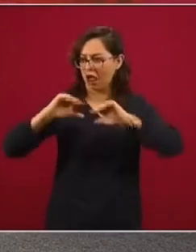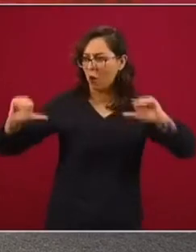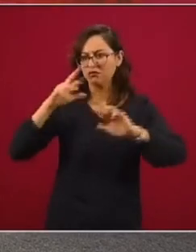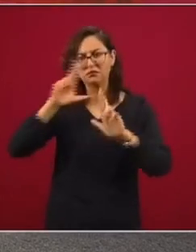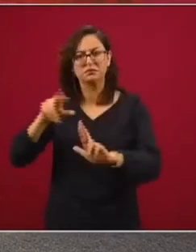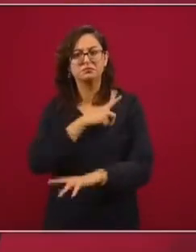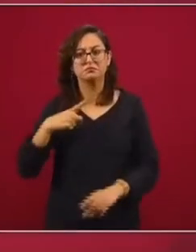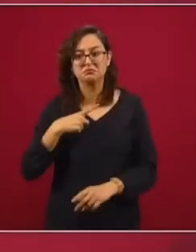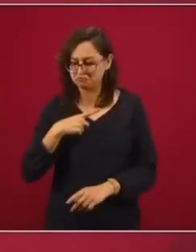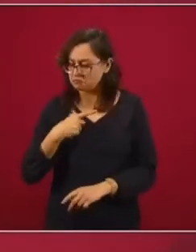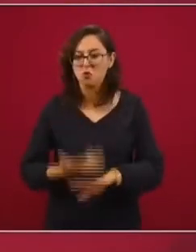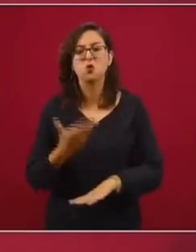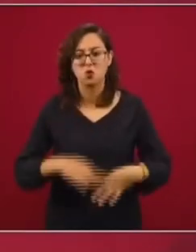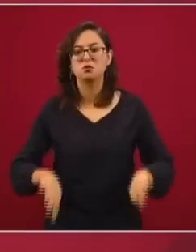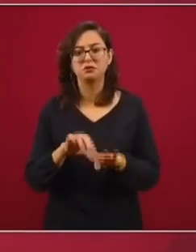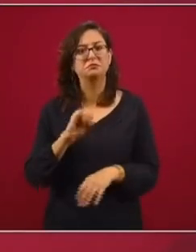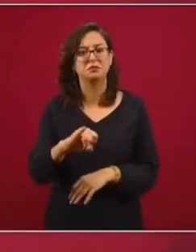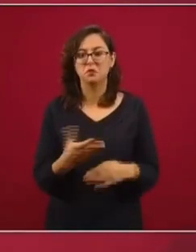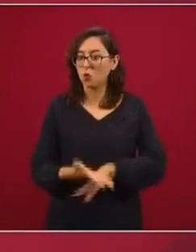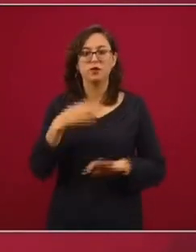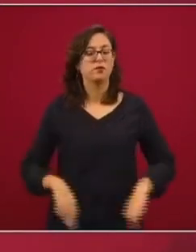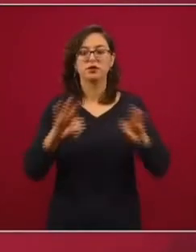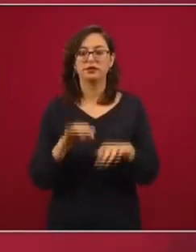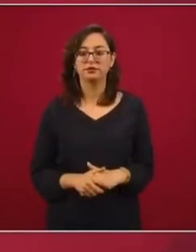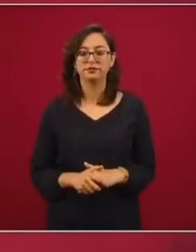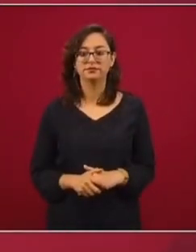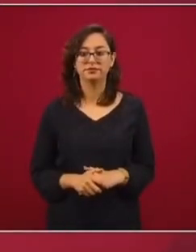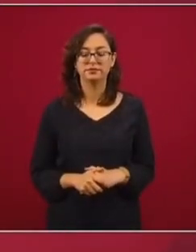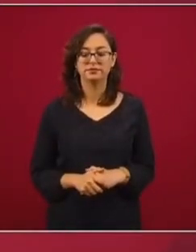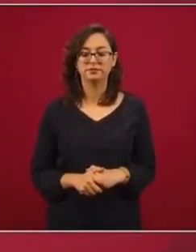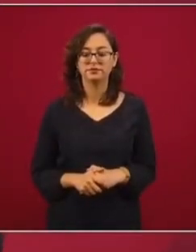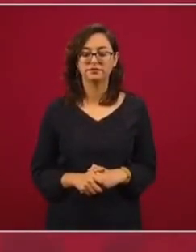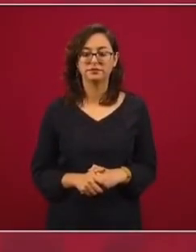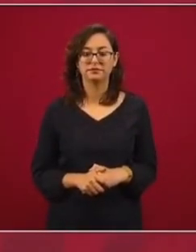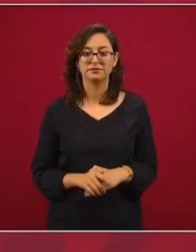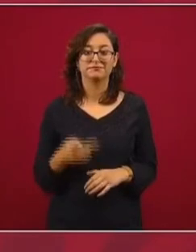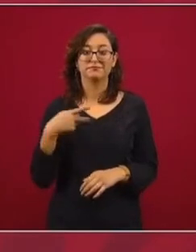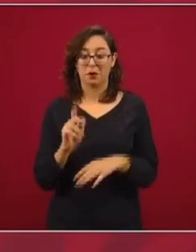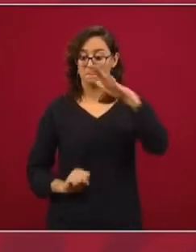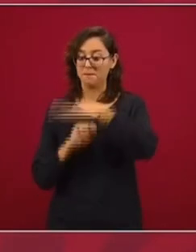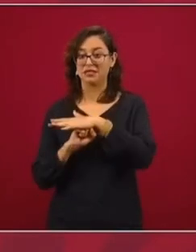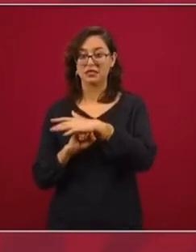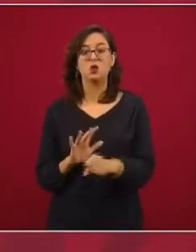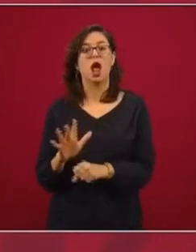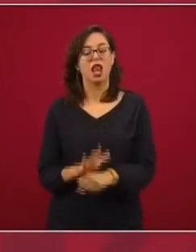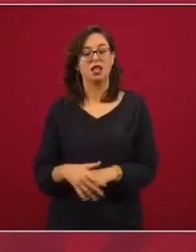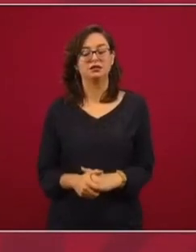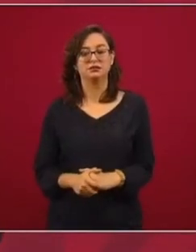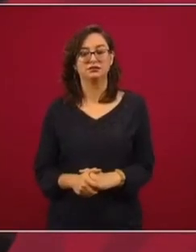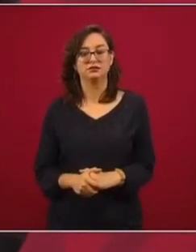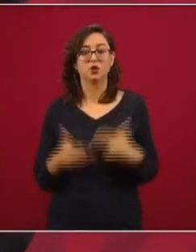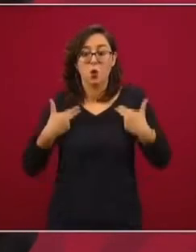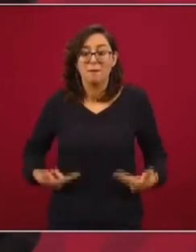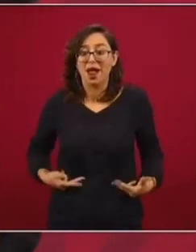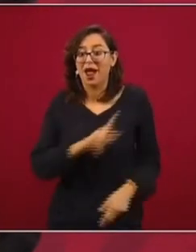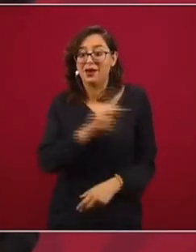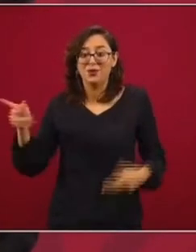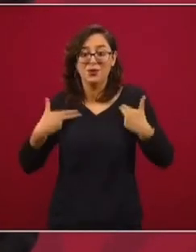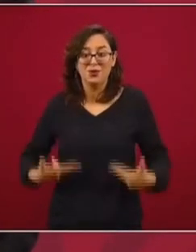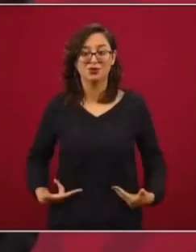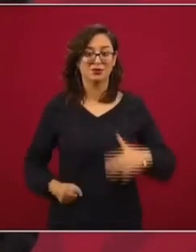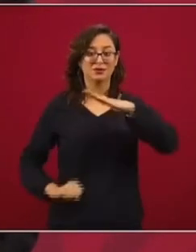género. Sí, claro que es importante, pero eso tiene que tener un tronco común, el humanismo.